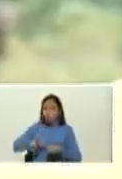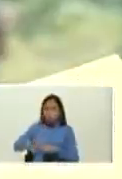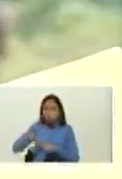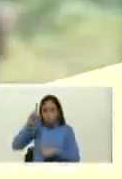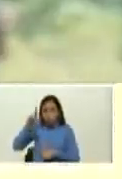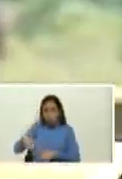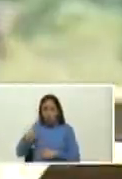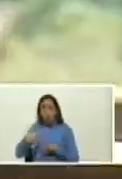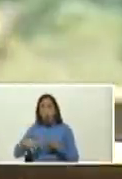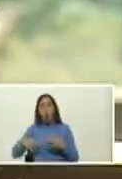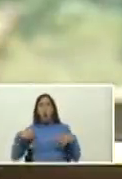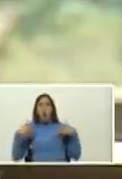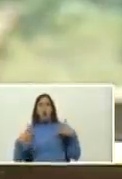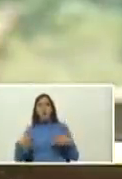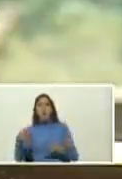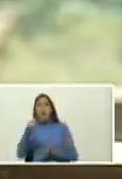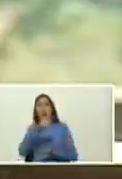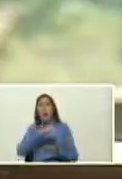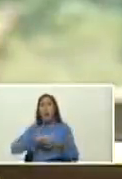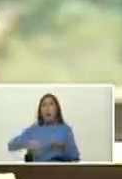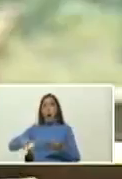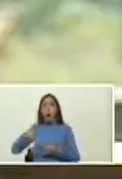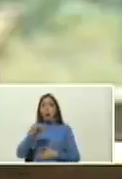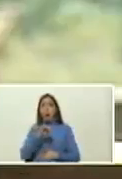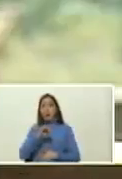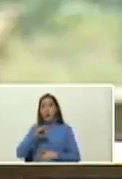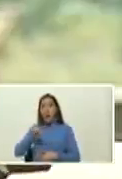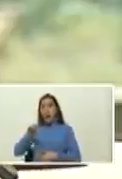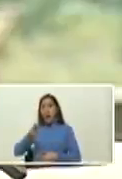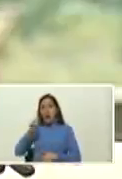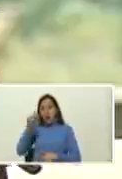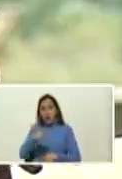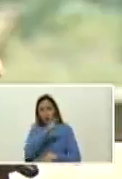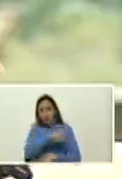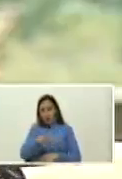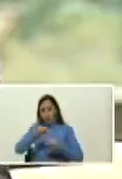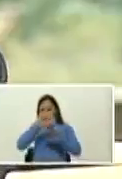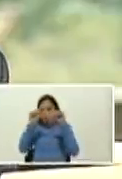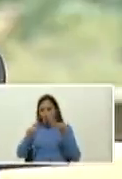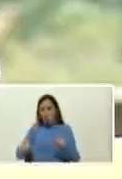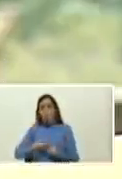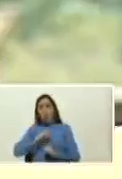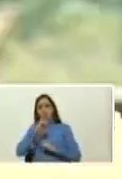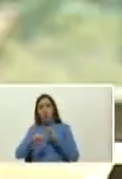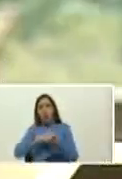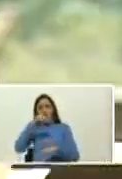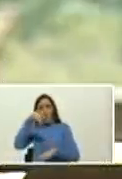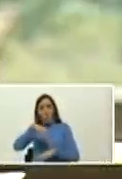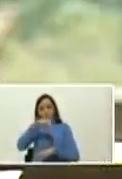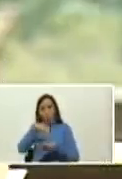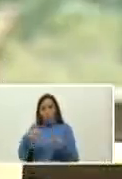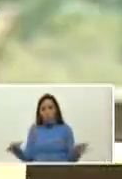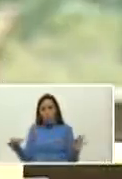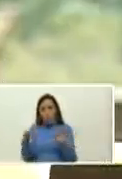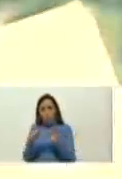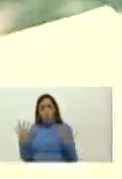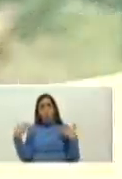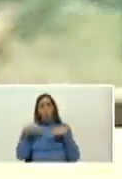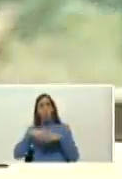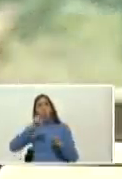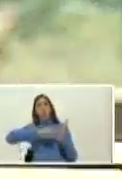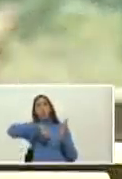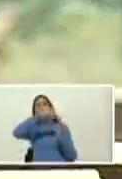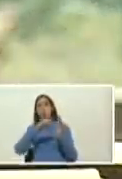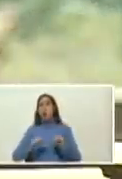inmediaciones de la plaza Diego Ibarra donde los artistas nacionales e internacionales se juntaron con sus pinceles a